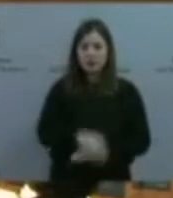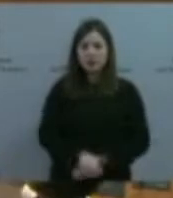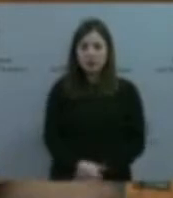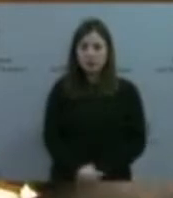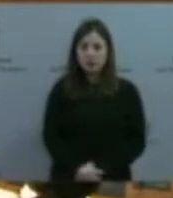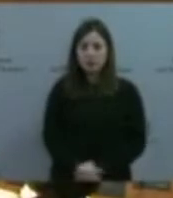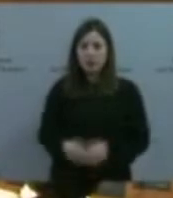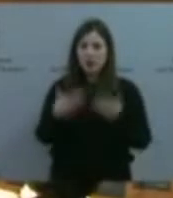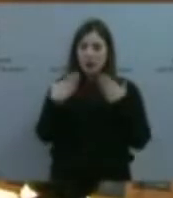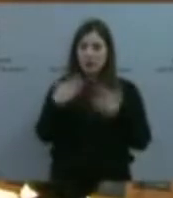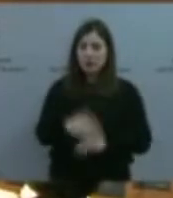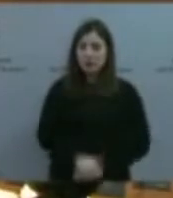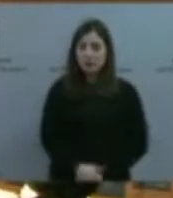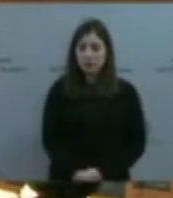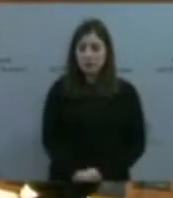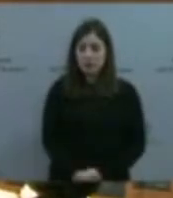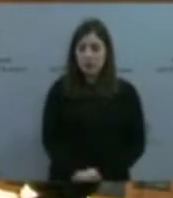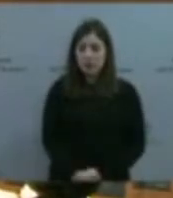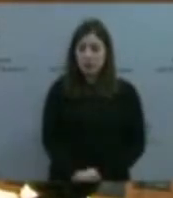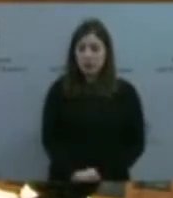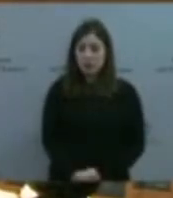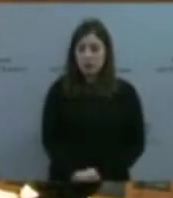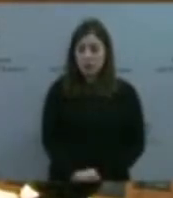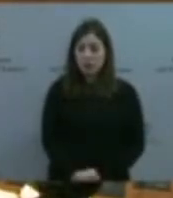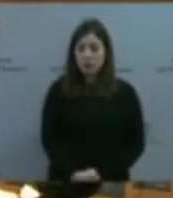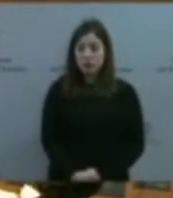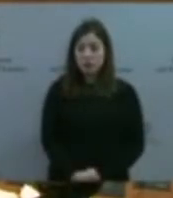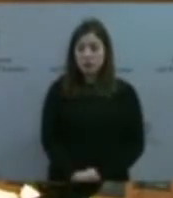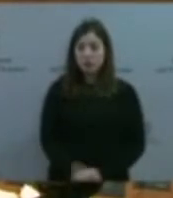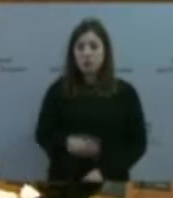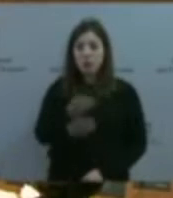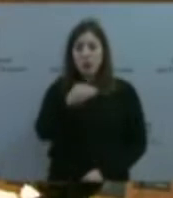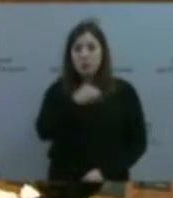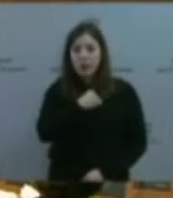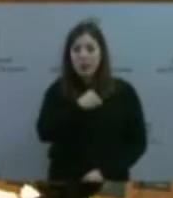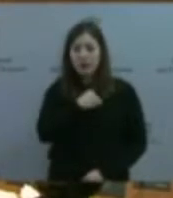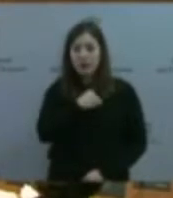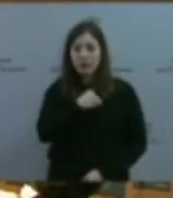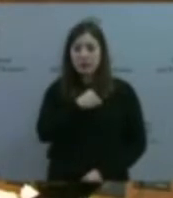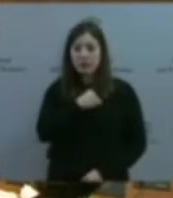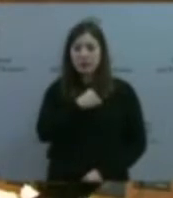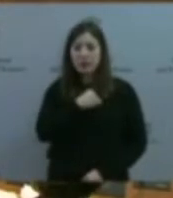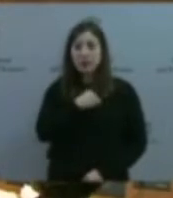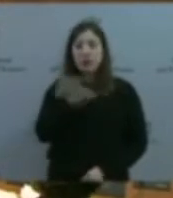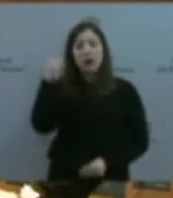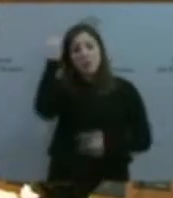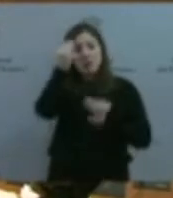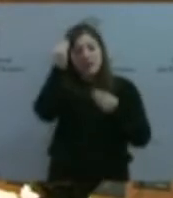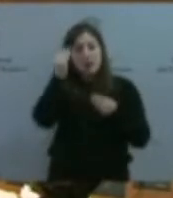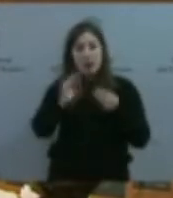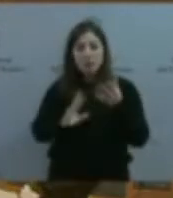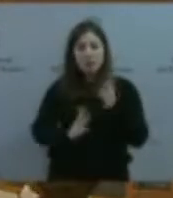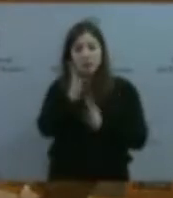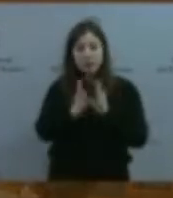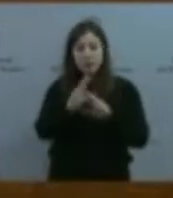Una pena que esta Cámara ha dejado tan patente y tan evidente qué es lo que piensa sobre la incineración de residuos. A ver si cuando llegue esto a Buen Puerto, cuando se haga